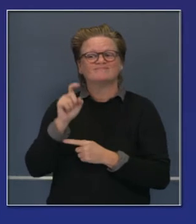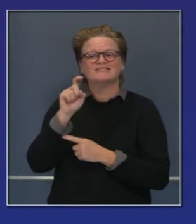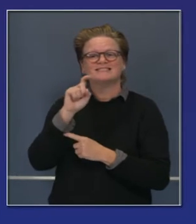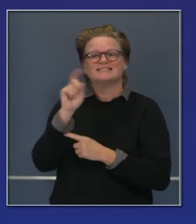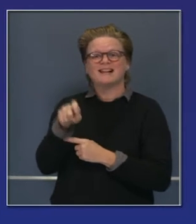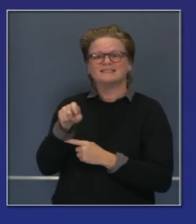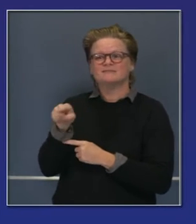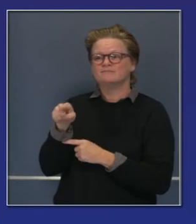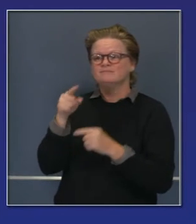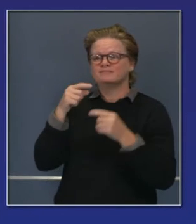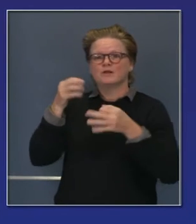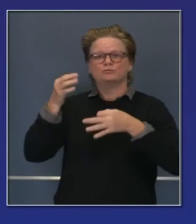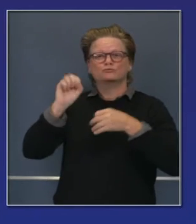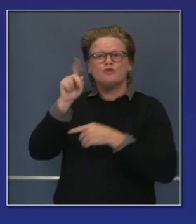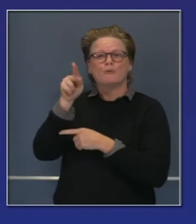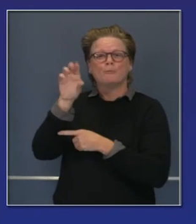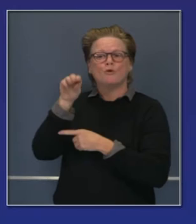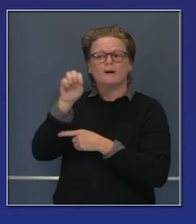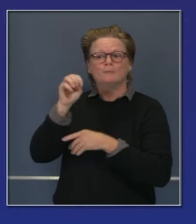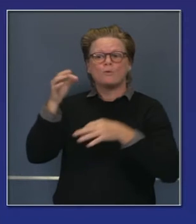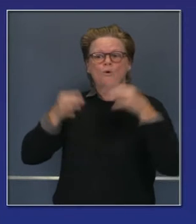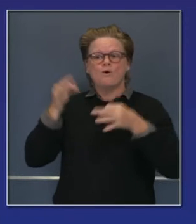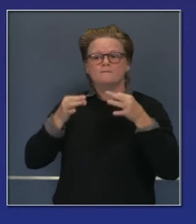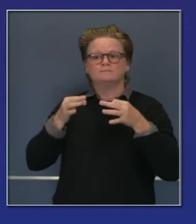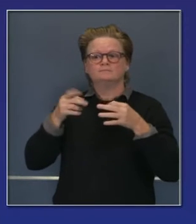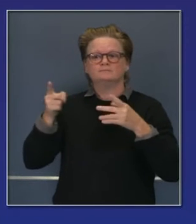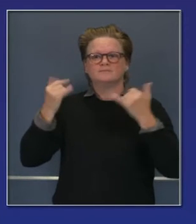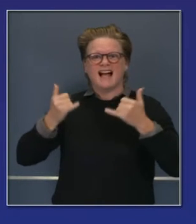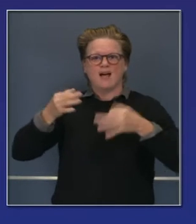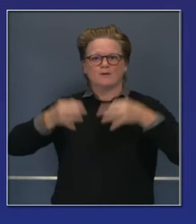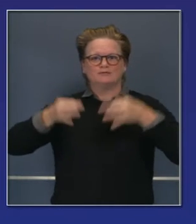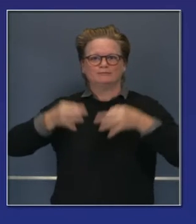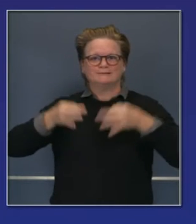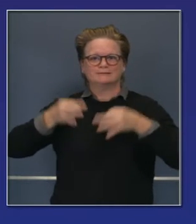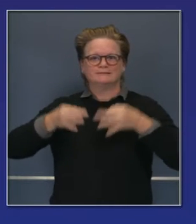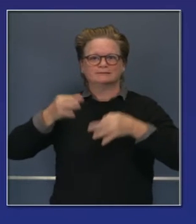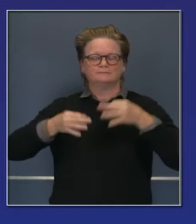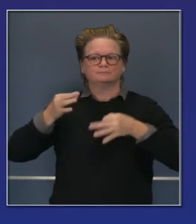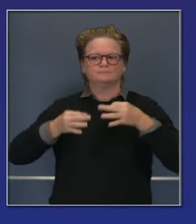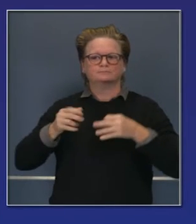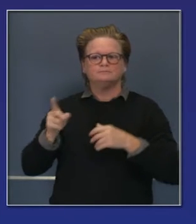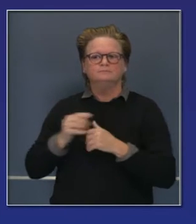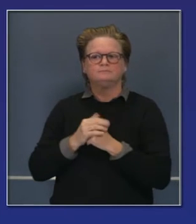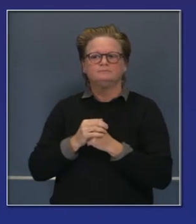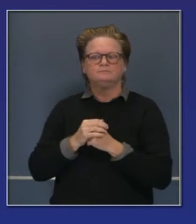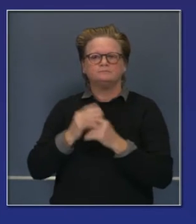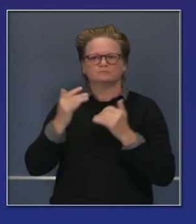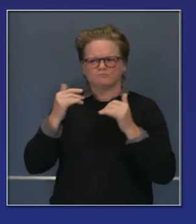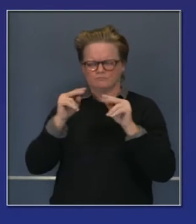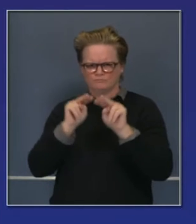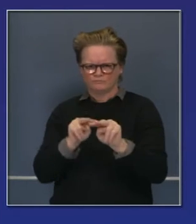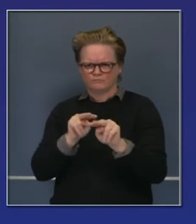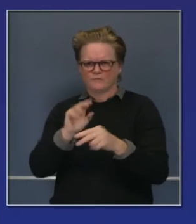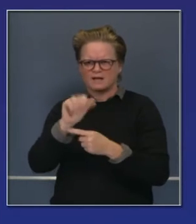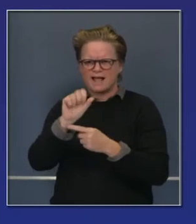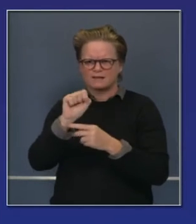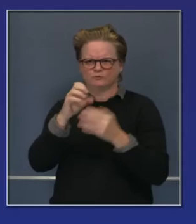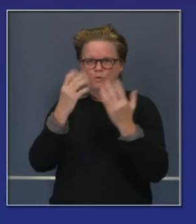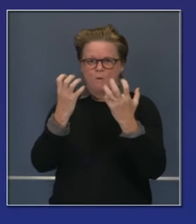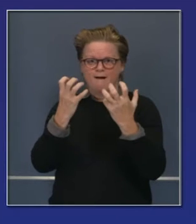oirá alegatos para posiblemente tachar la ley de la protección sufragable de